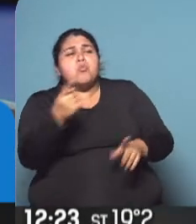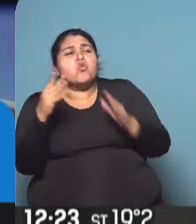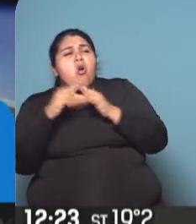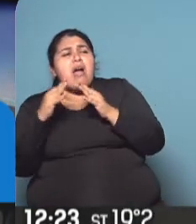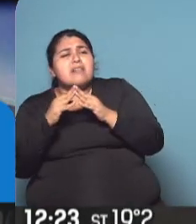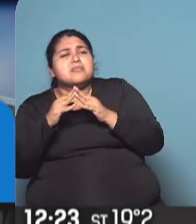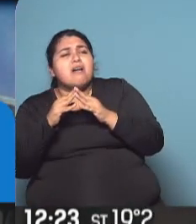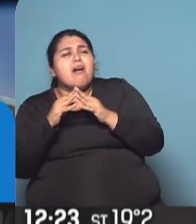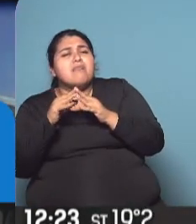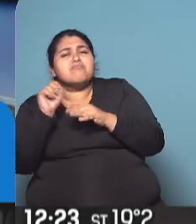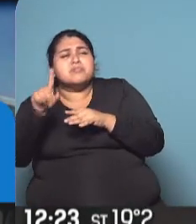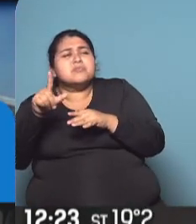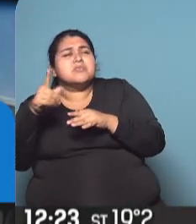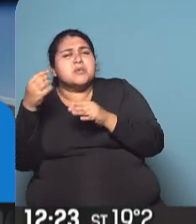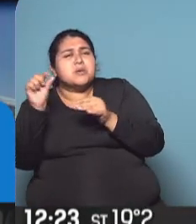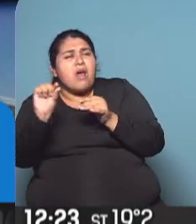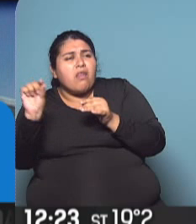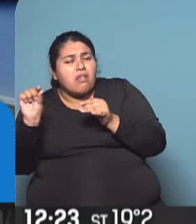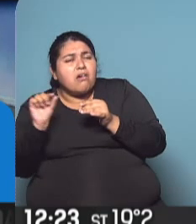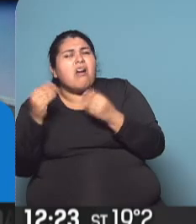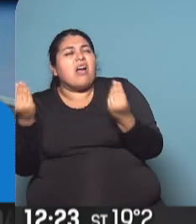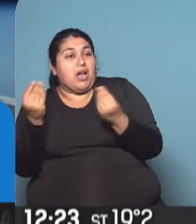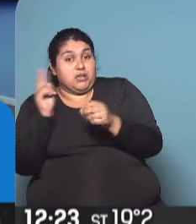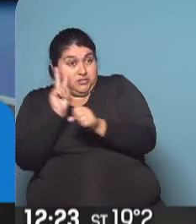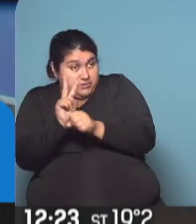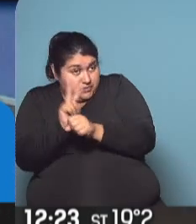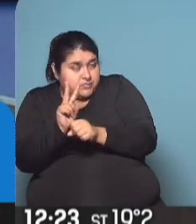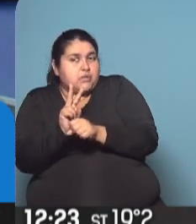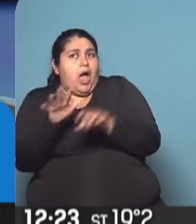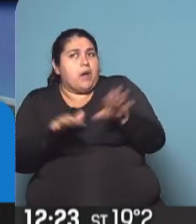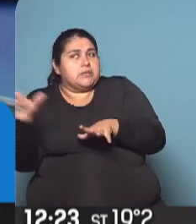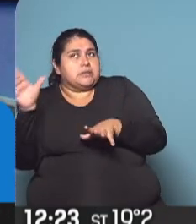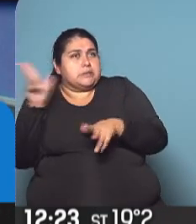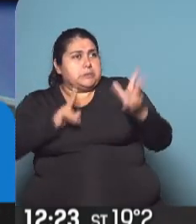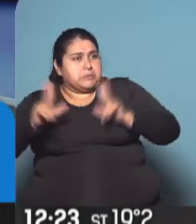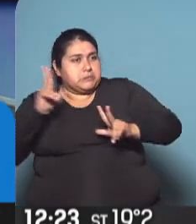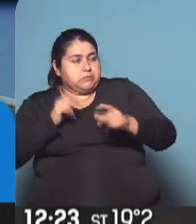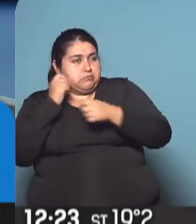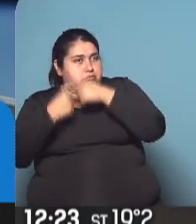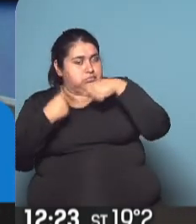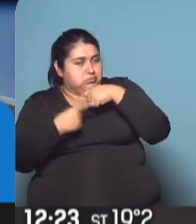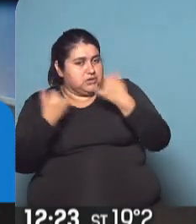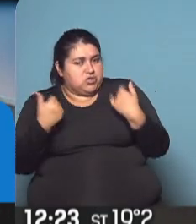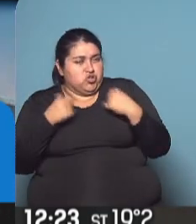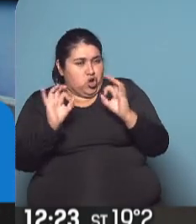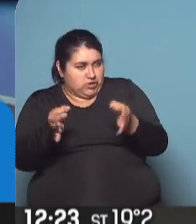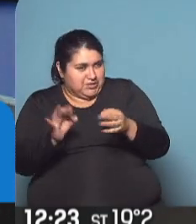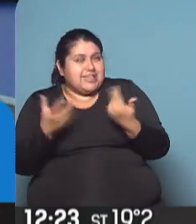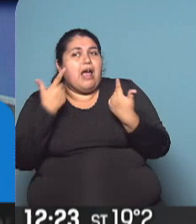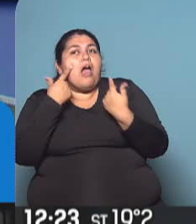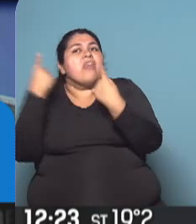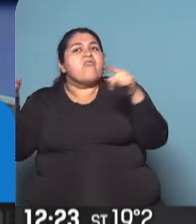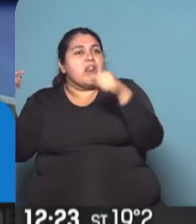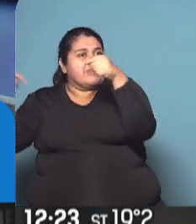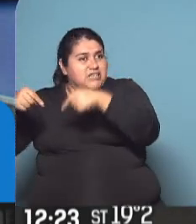están? Son lugares donde verdaderamente se los protege, porque uno escucha muchísimas cosas. Sé que no es lo mismo que los institutos